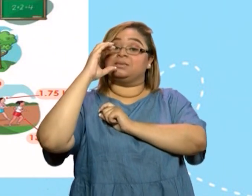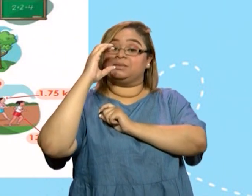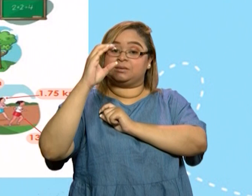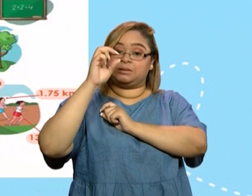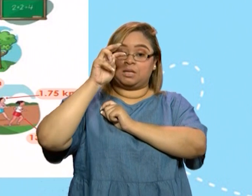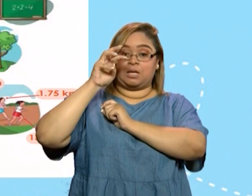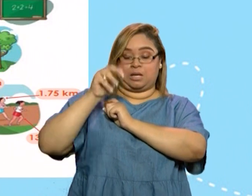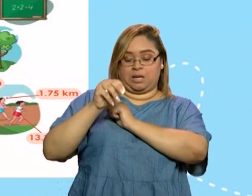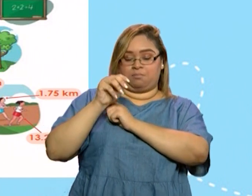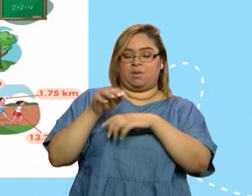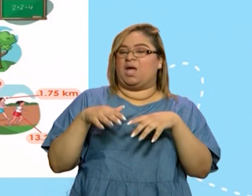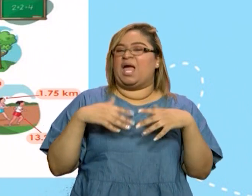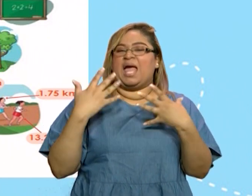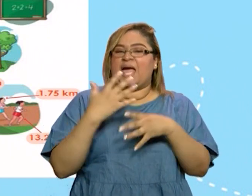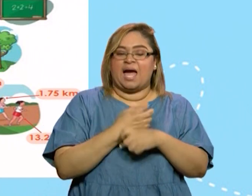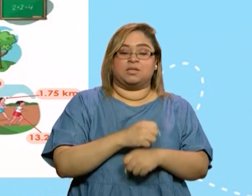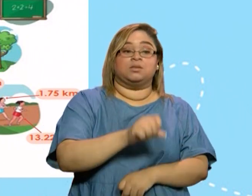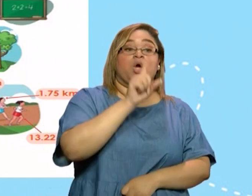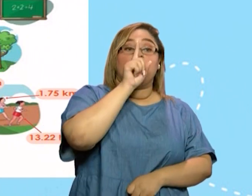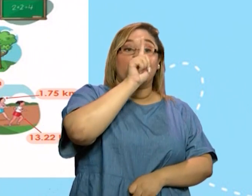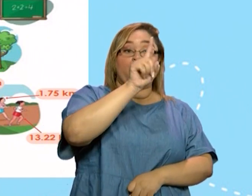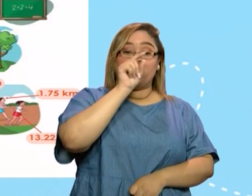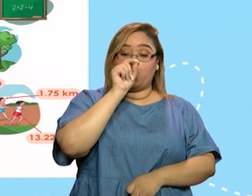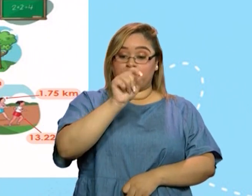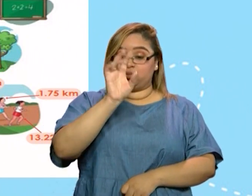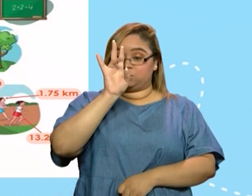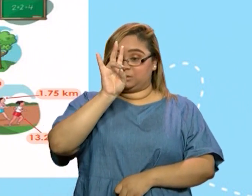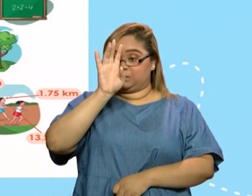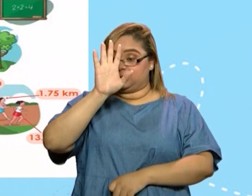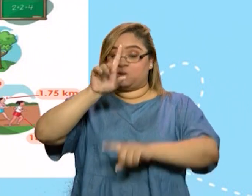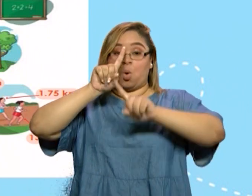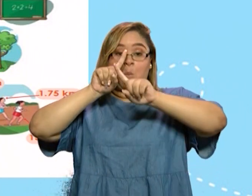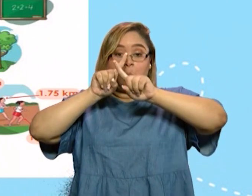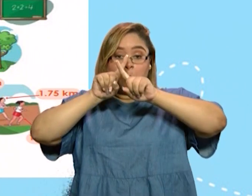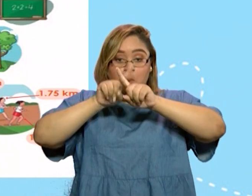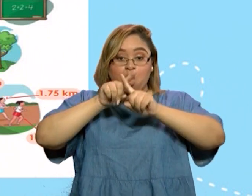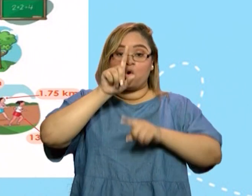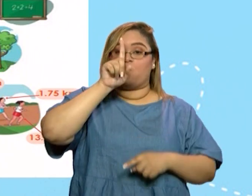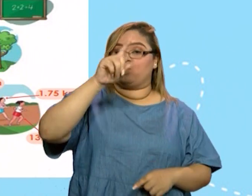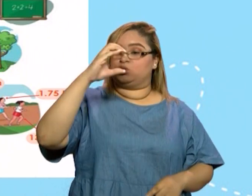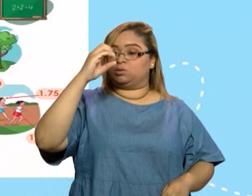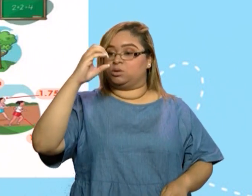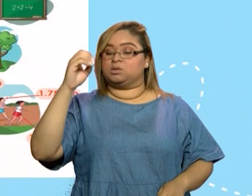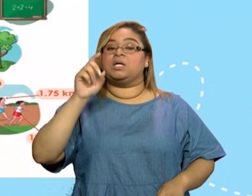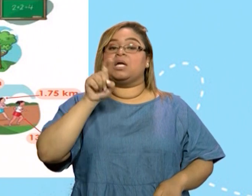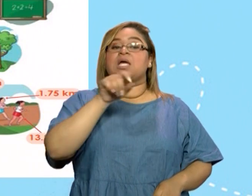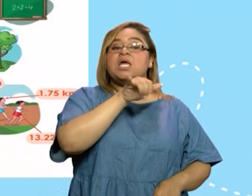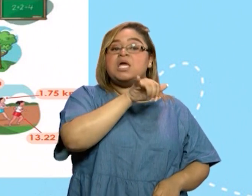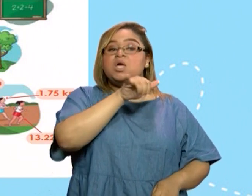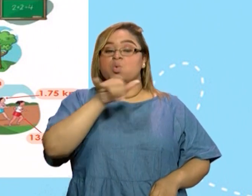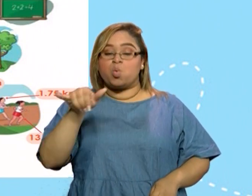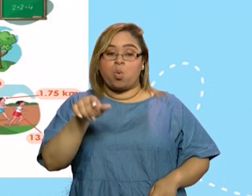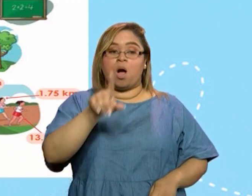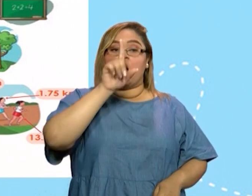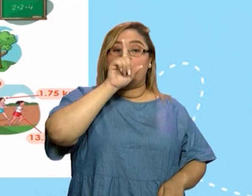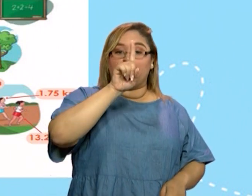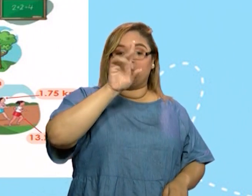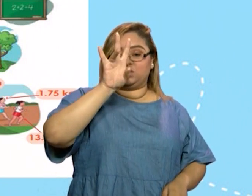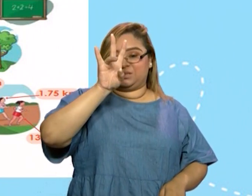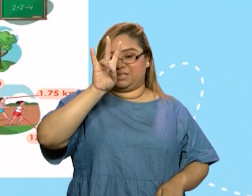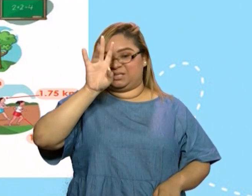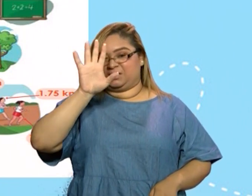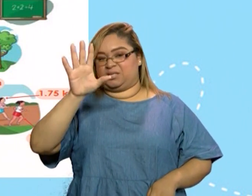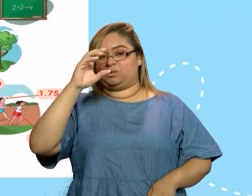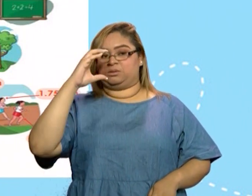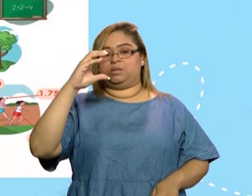1.75 por 100 que va a ser igual a 175 centímetros te invito en este